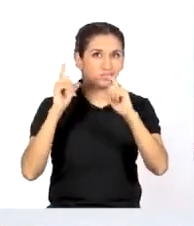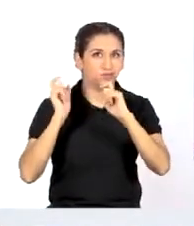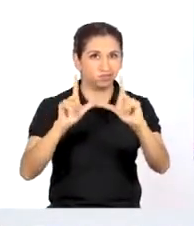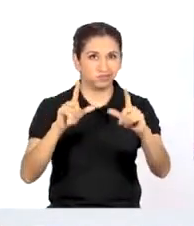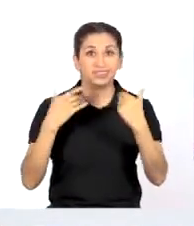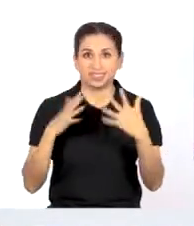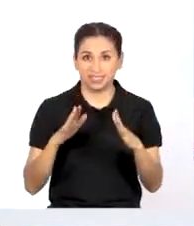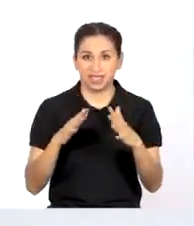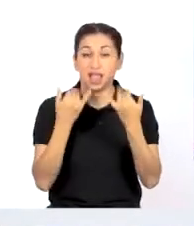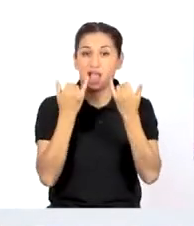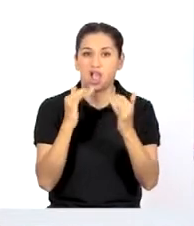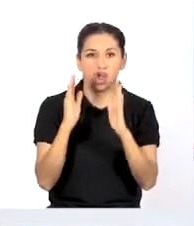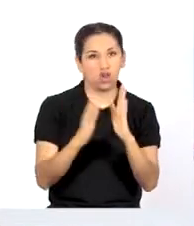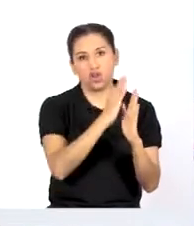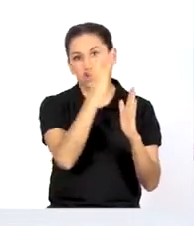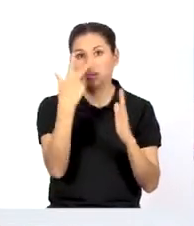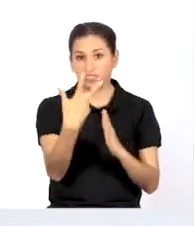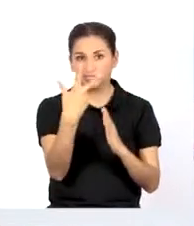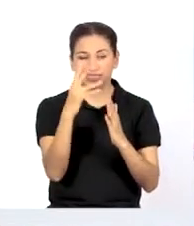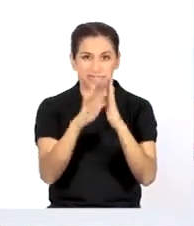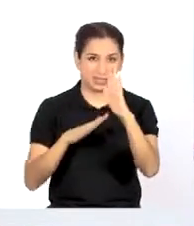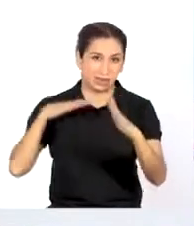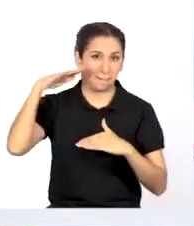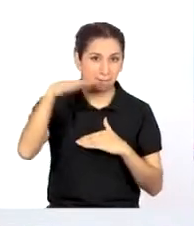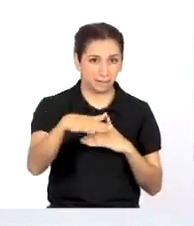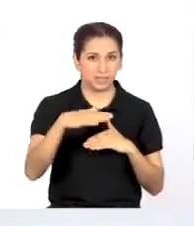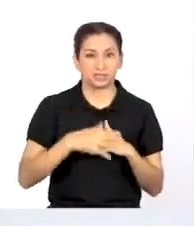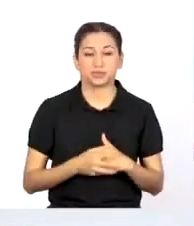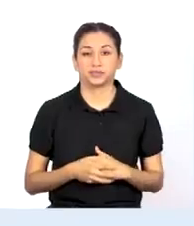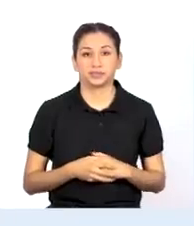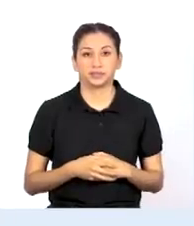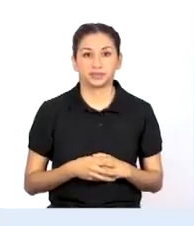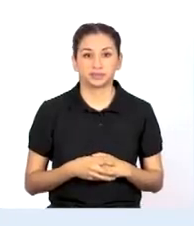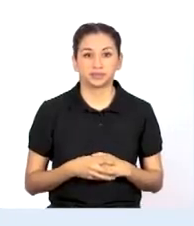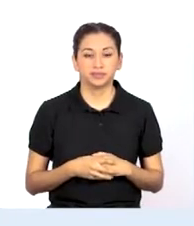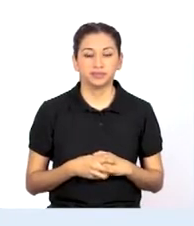programas anteriores, es momento de que pasemos al tercer paso.